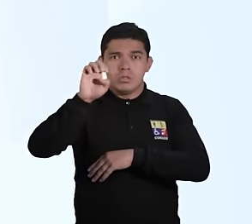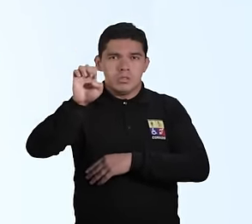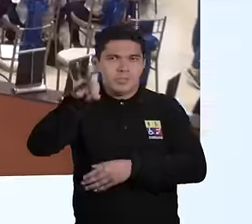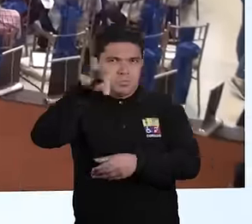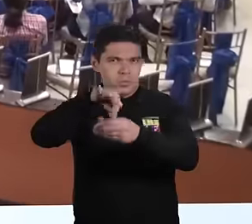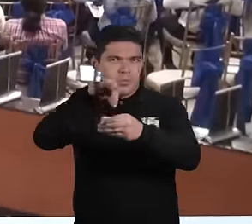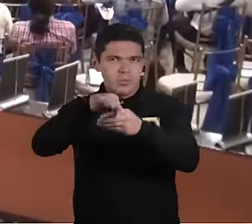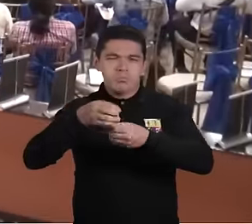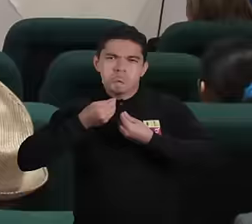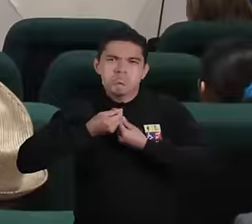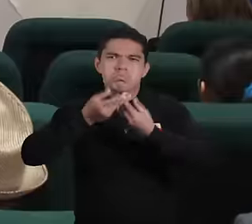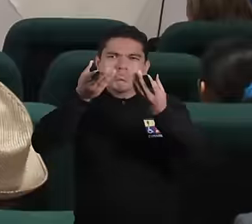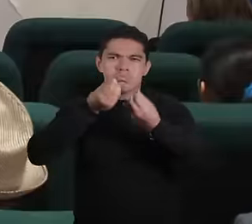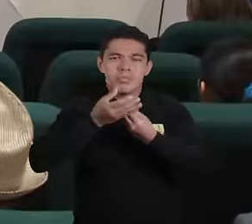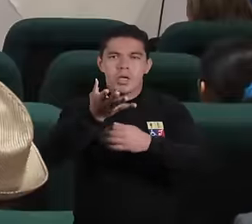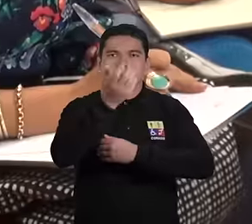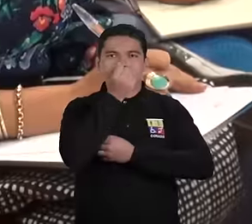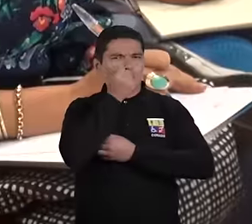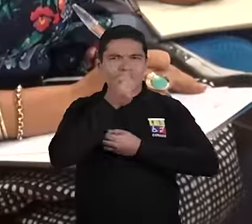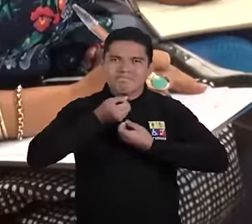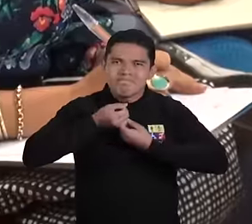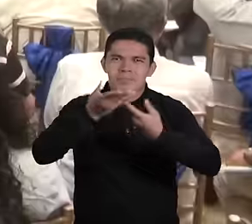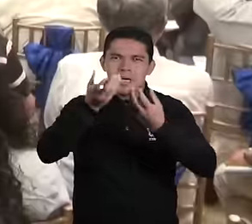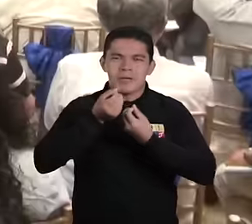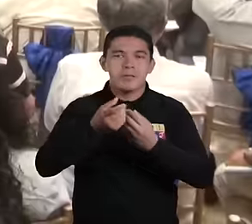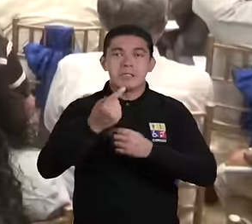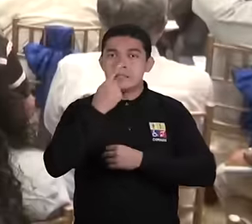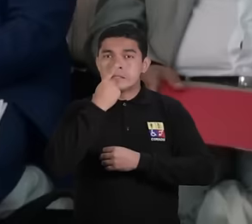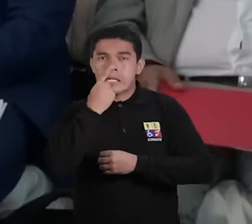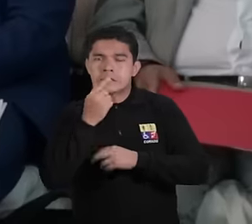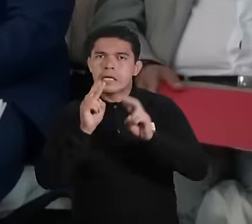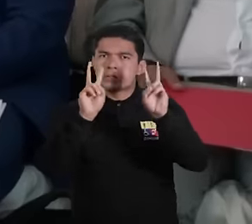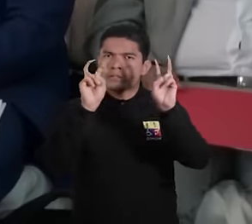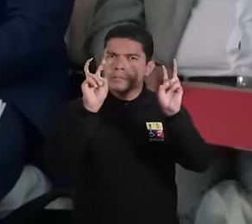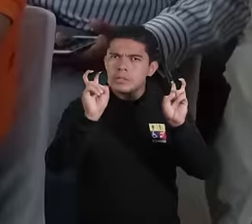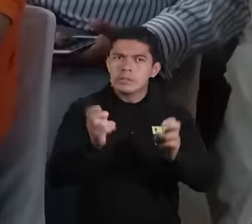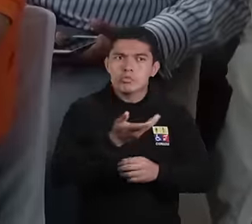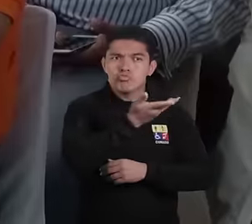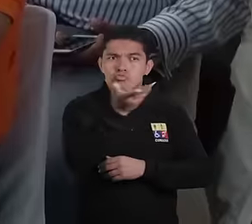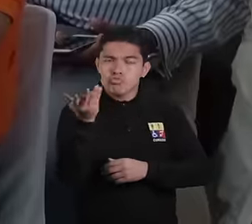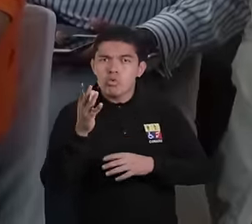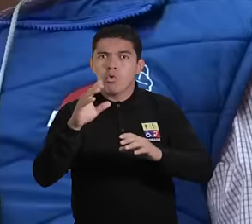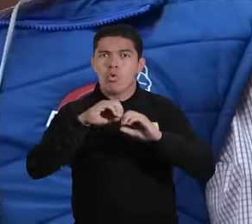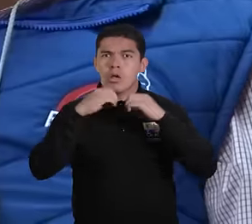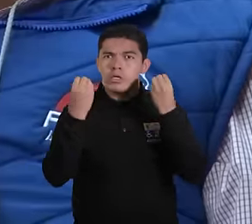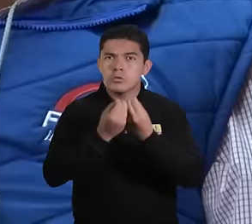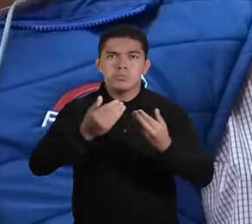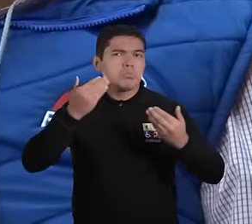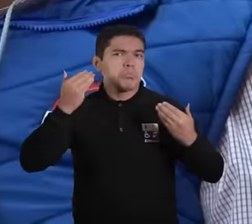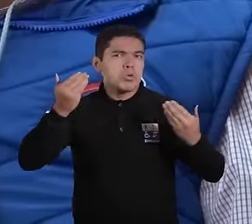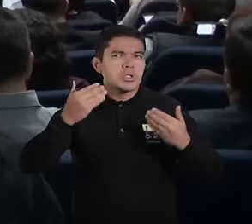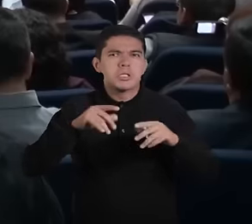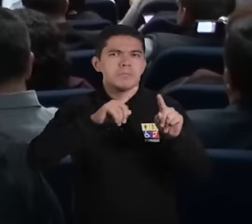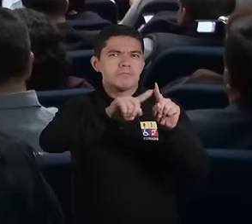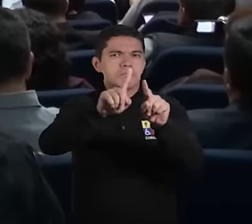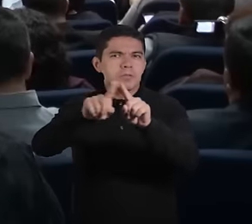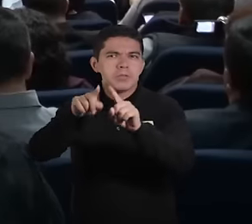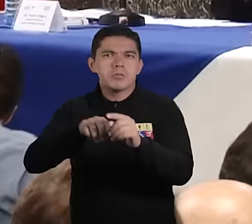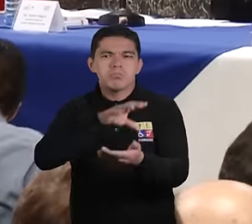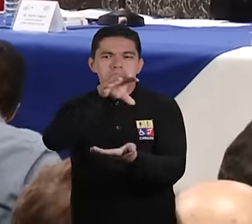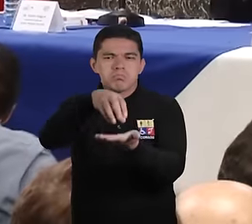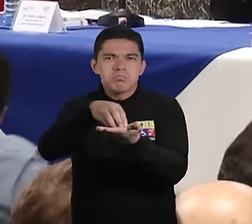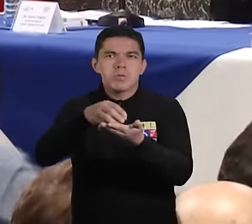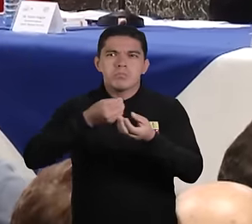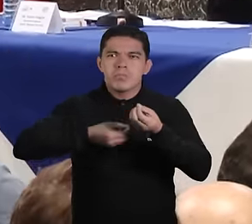CNE lograron llevar del escritorio al territorio temas de interés para las organizaciones políticas mediante los consejos consultivos,